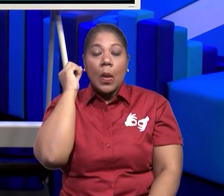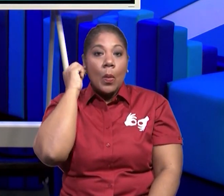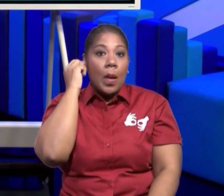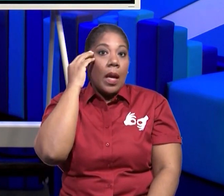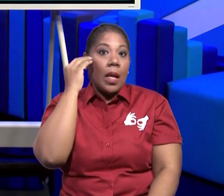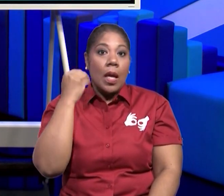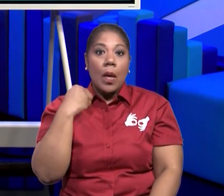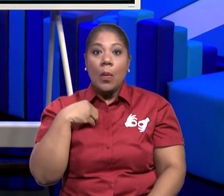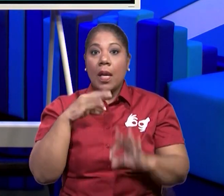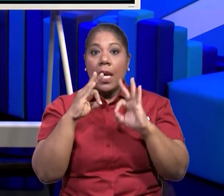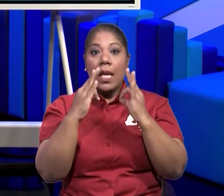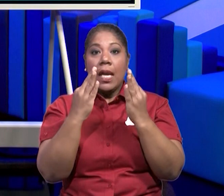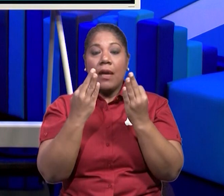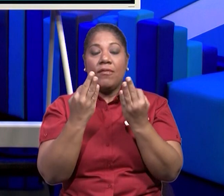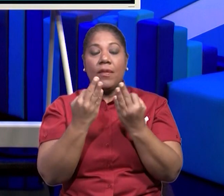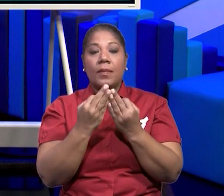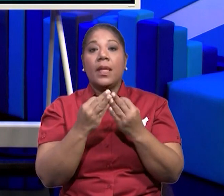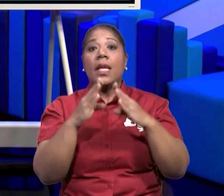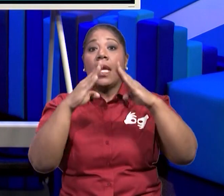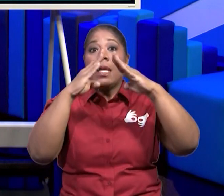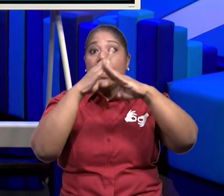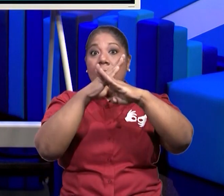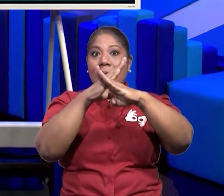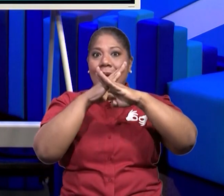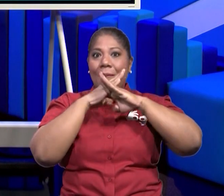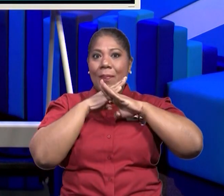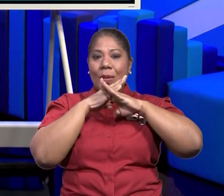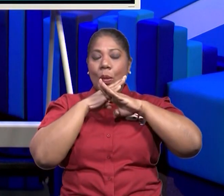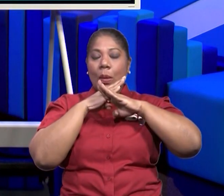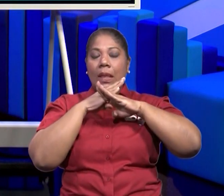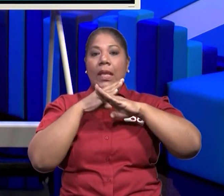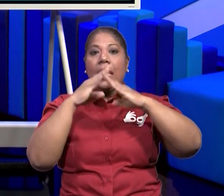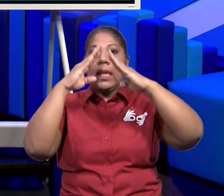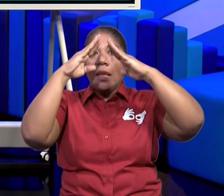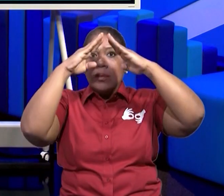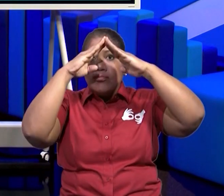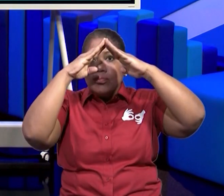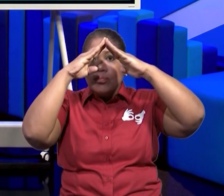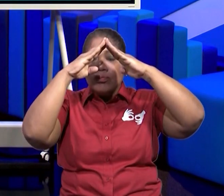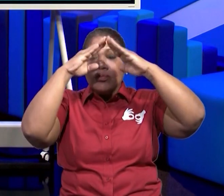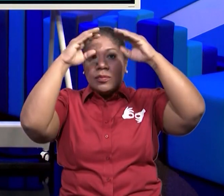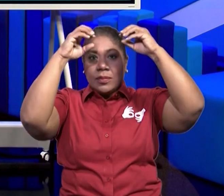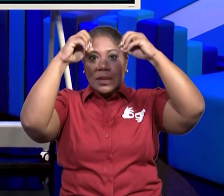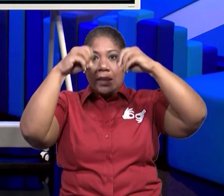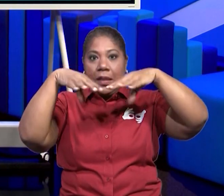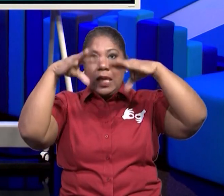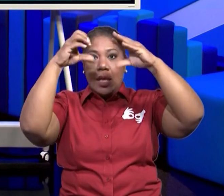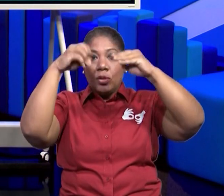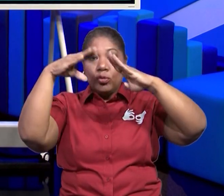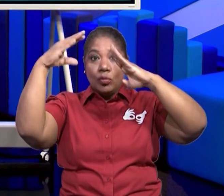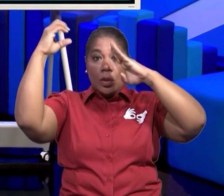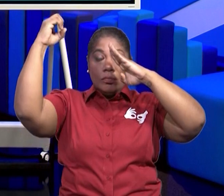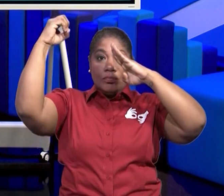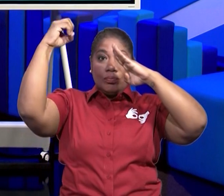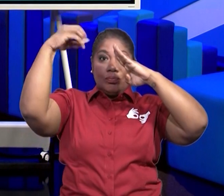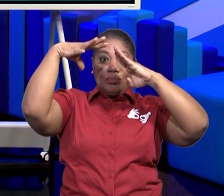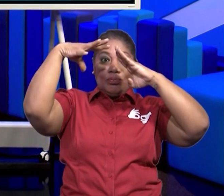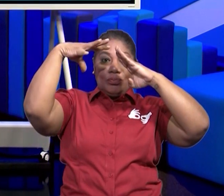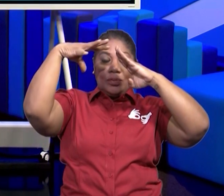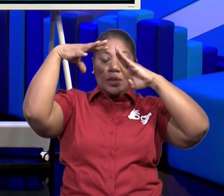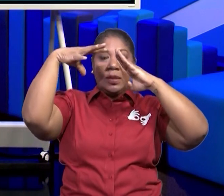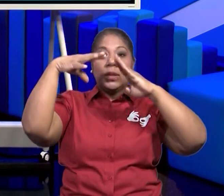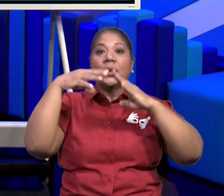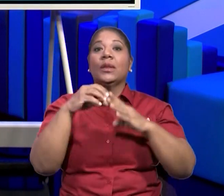inclemencias del tiempo, del frío, del calor, ¿sí? Y para darnos seguridad también